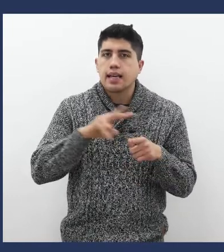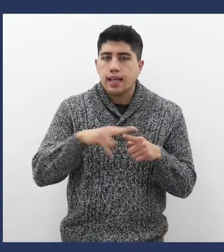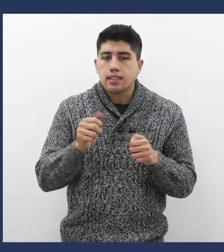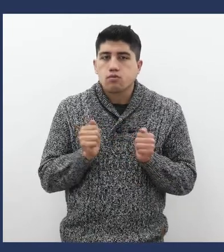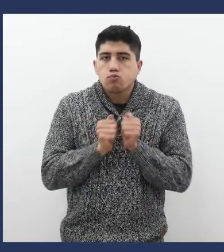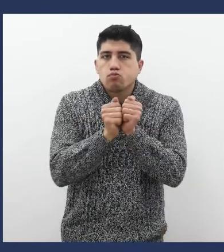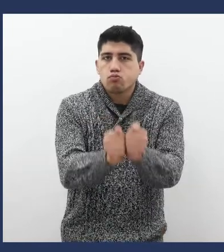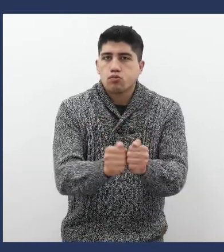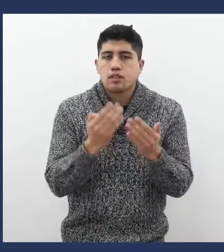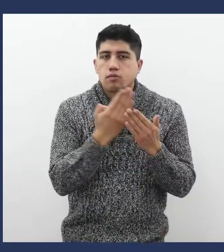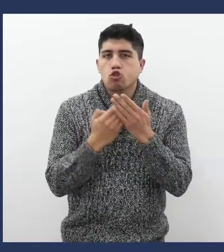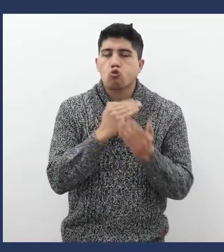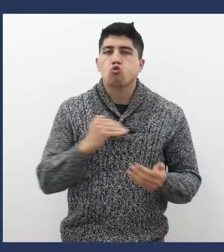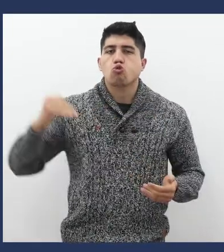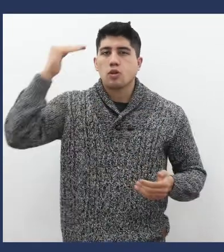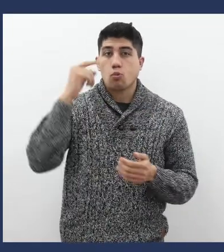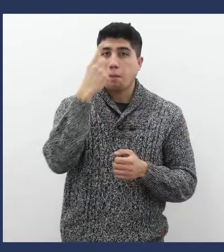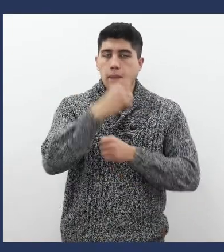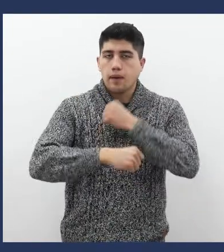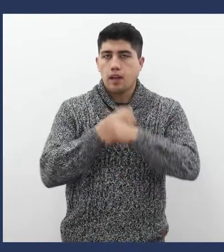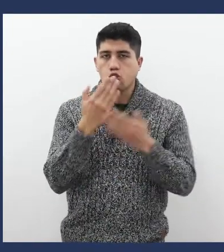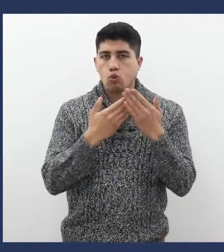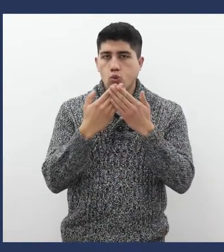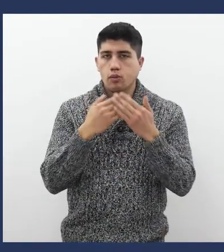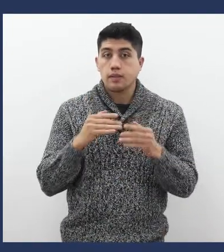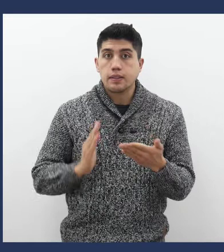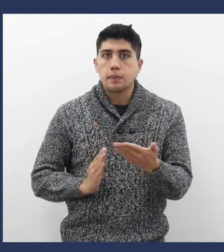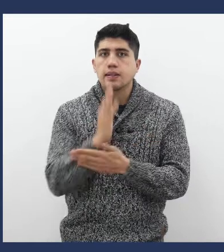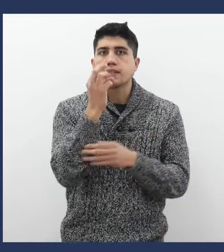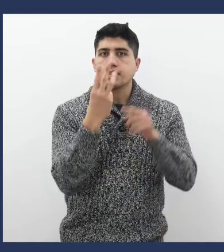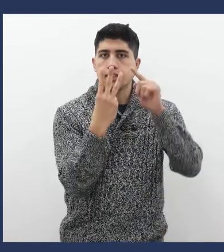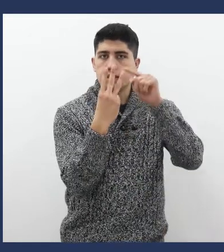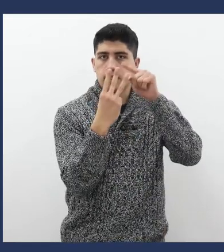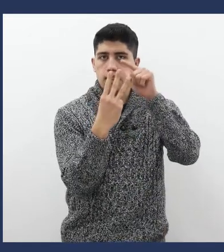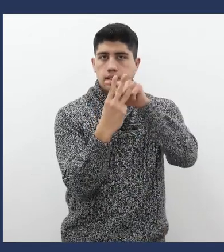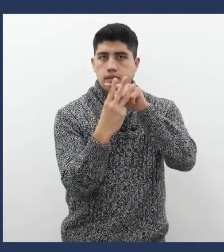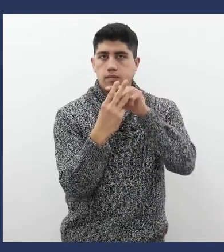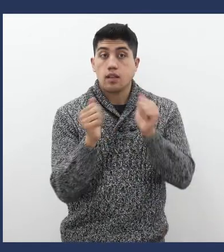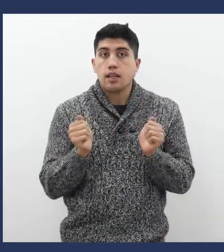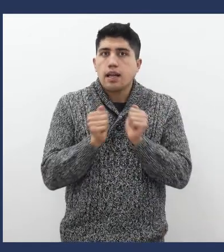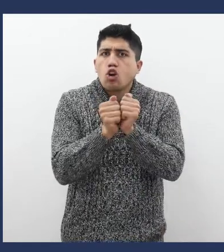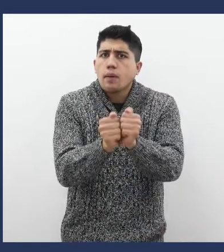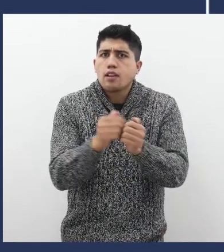se realiza acompañamiento a la educación superior durante el primer año de estudios, a partir de tres áreas.